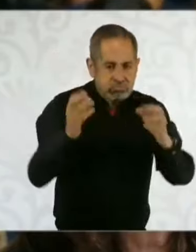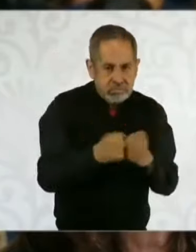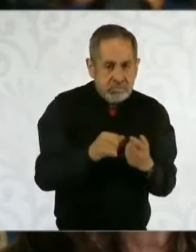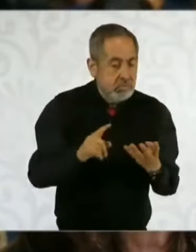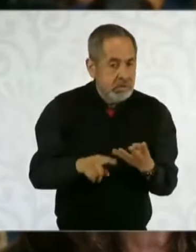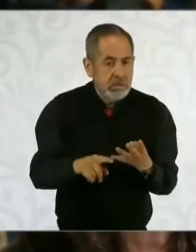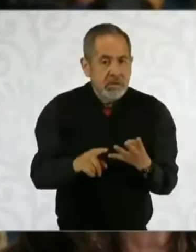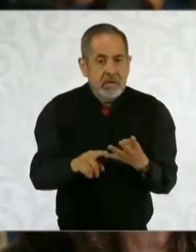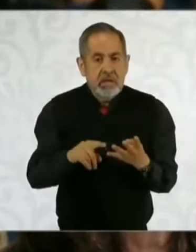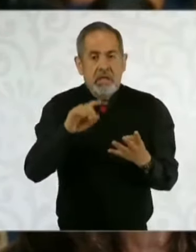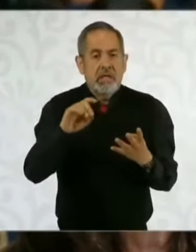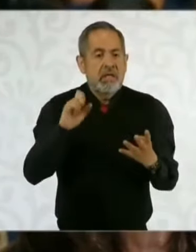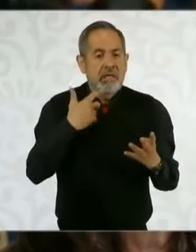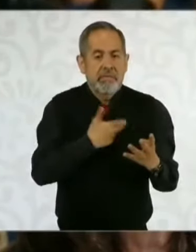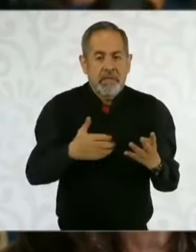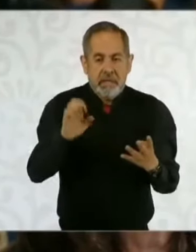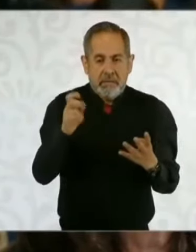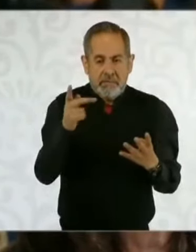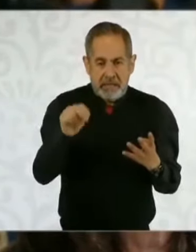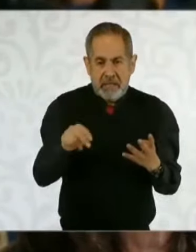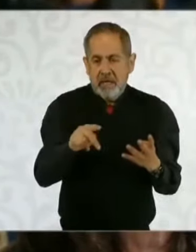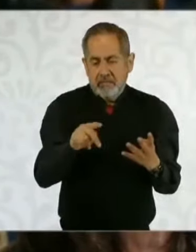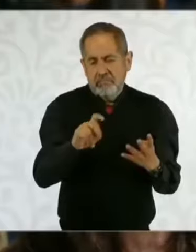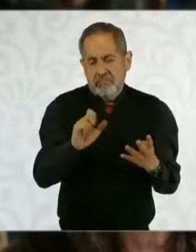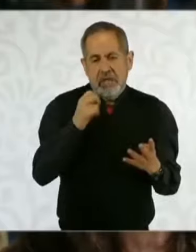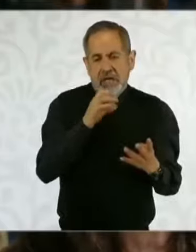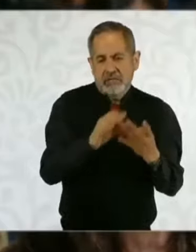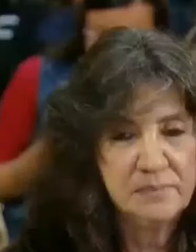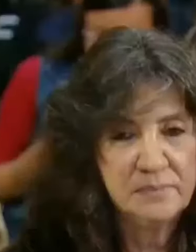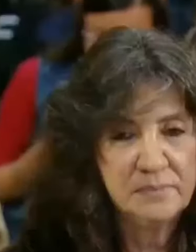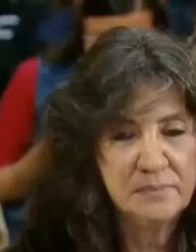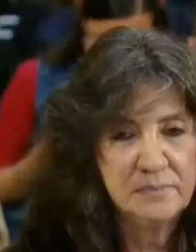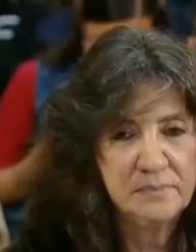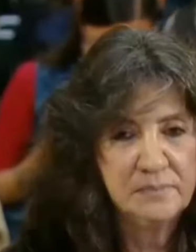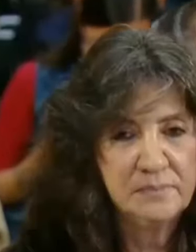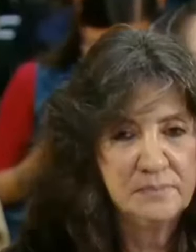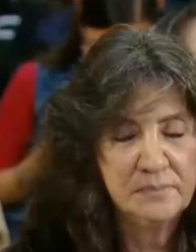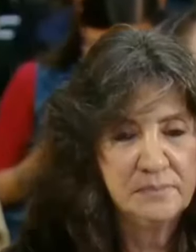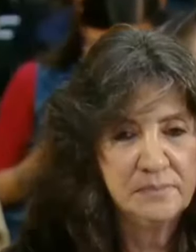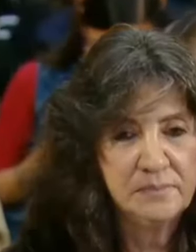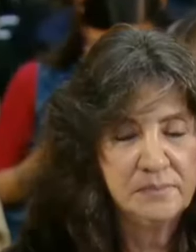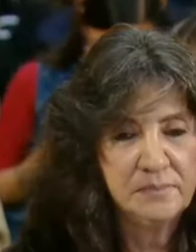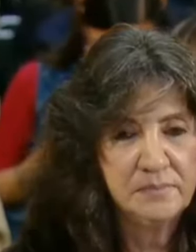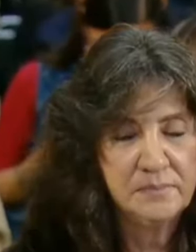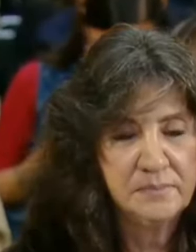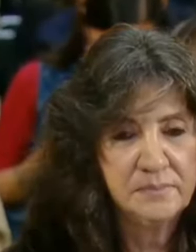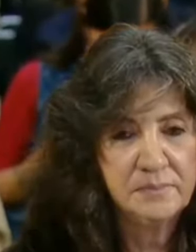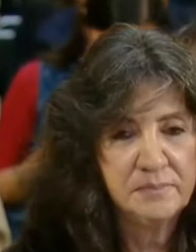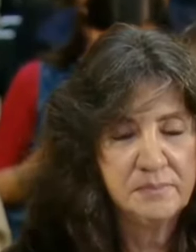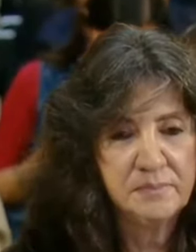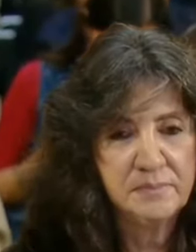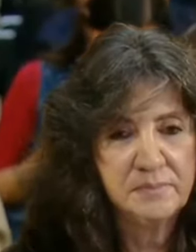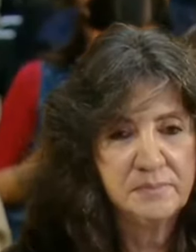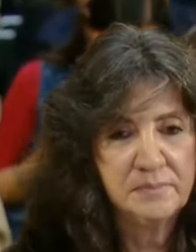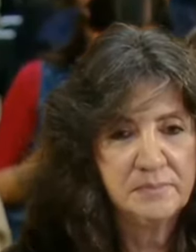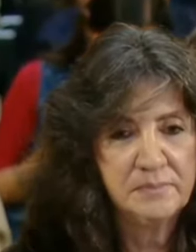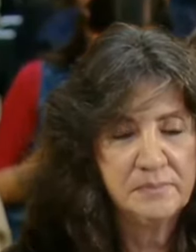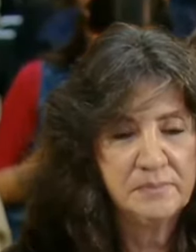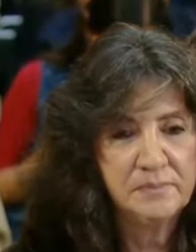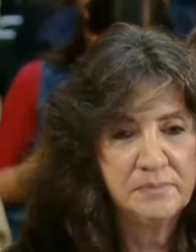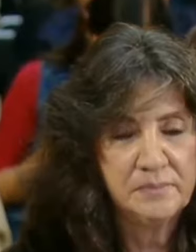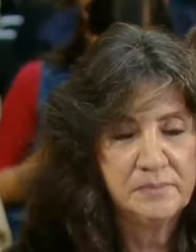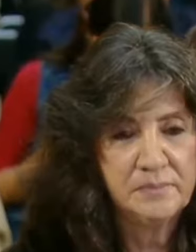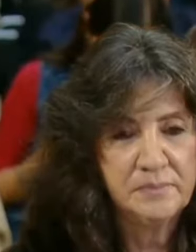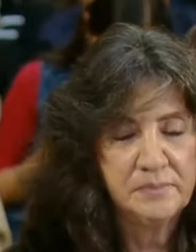Enrique Peña Nieto es el último de los expresidentes que acudió a la reunión del G-20.